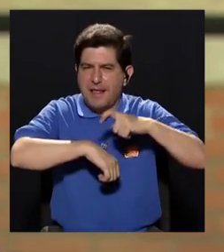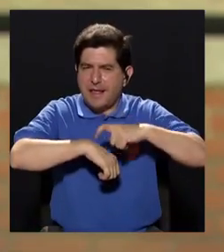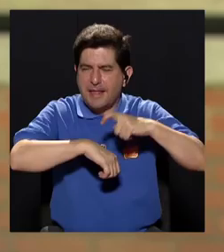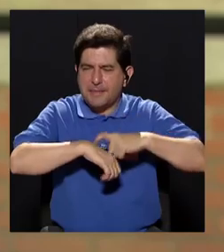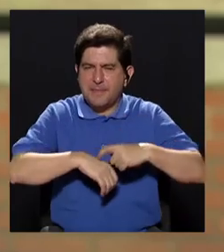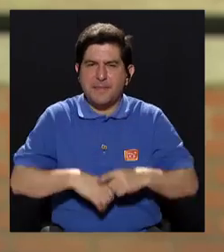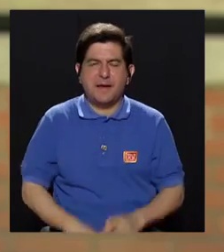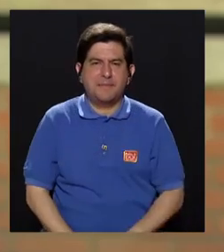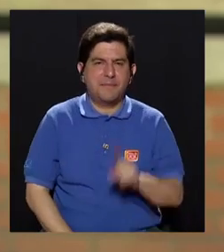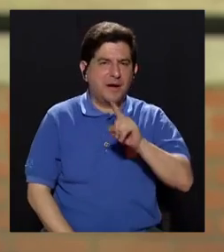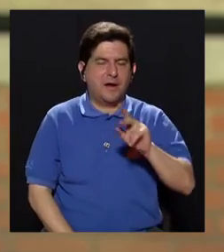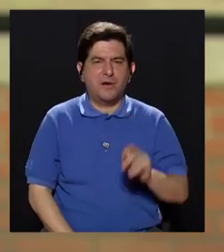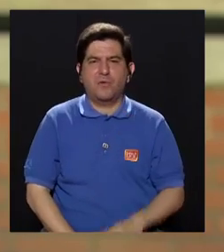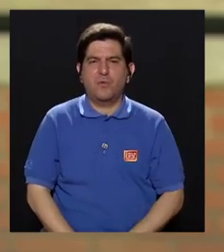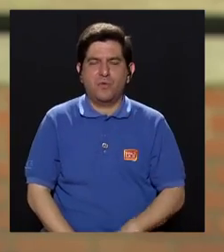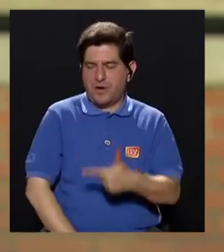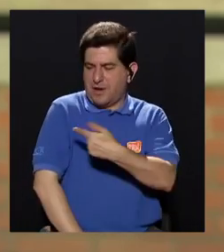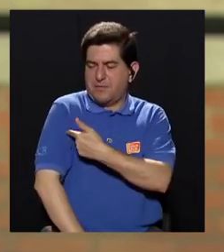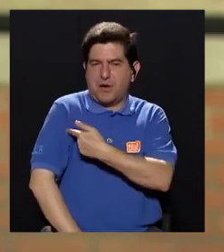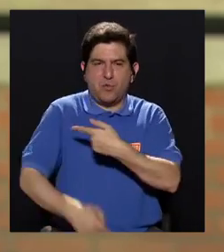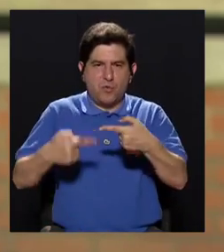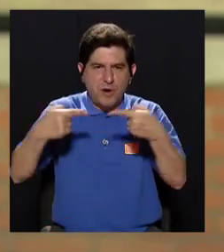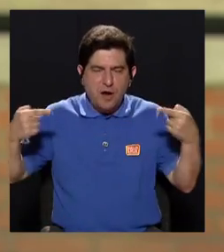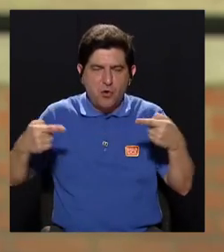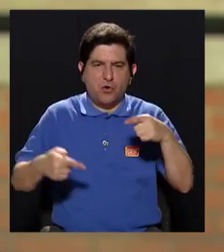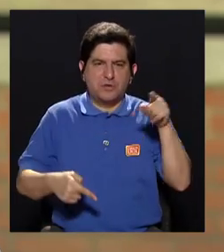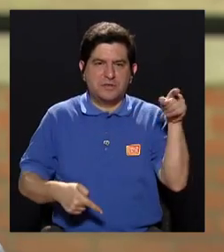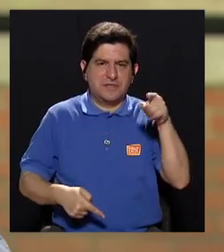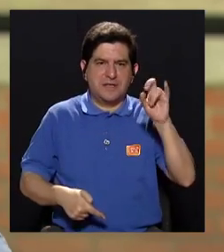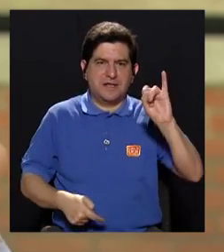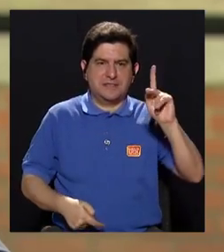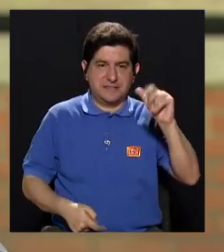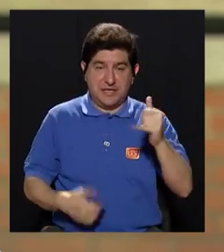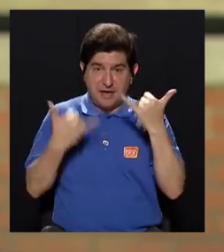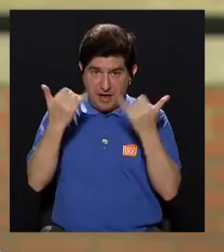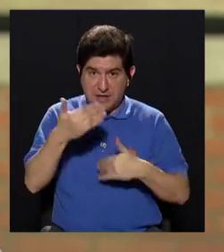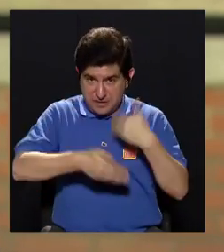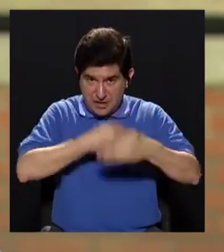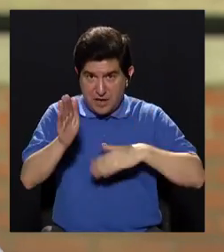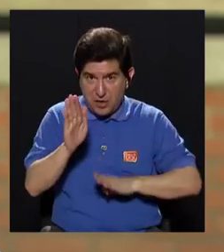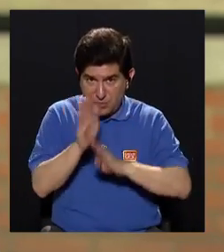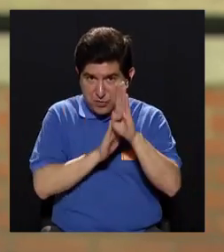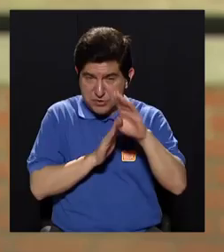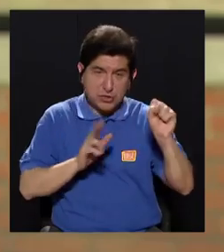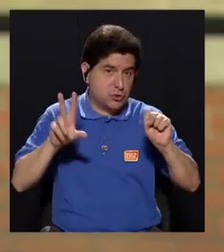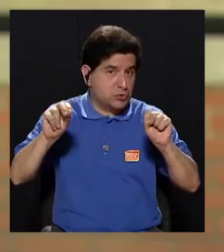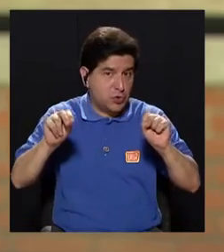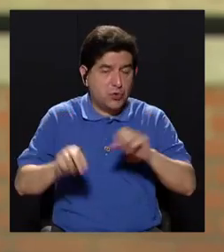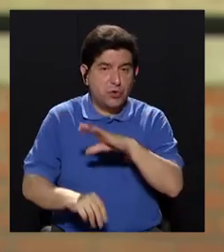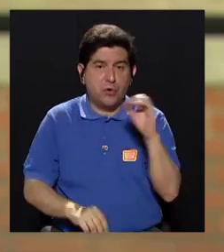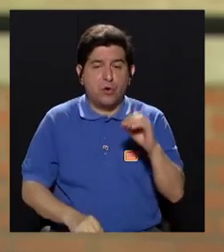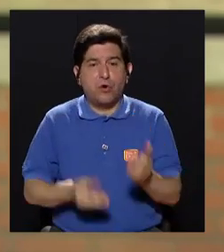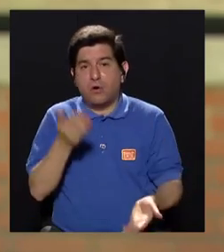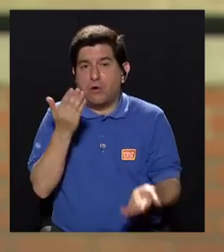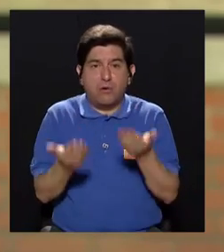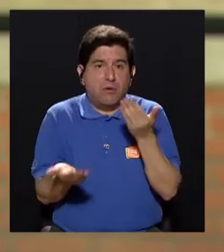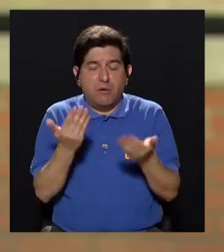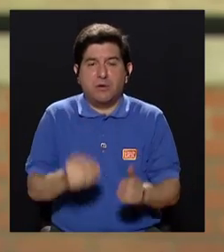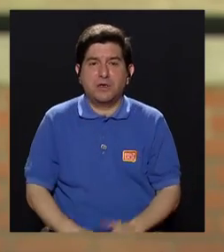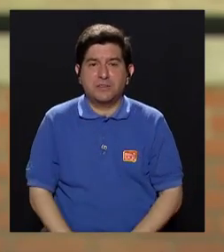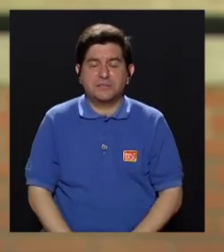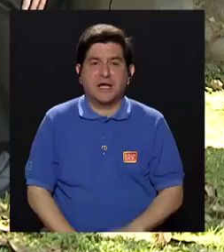se encuentra alguna vacuna contra el Zika? ¿Se está desarrollando? ¿No se está desarrollando? ¿Y si se encuentra